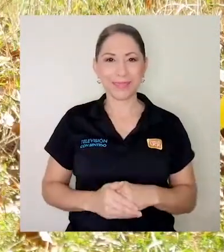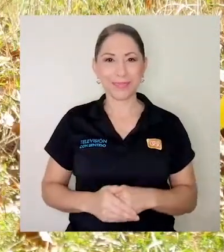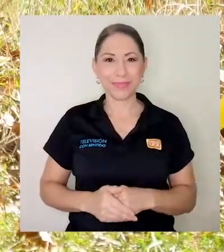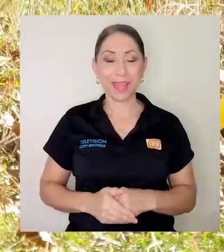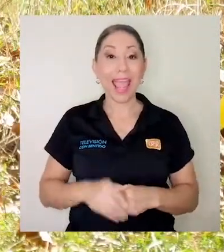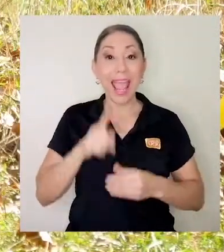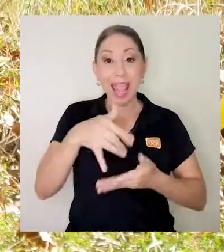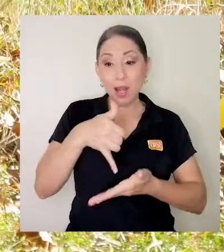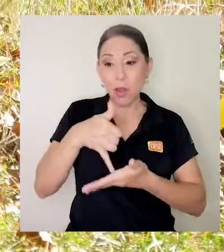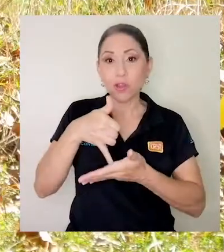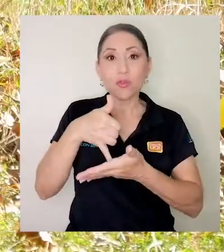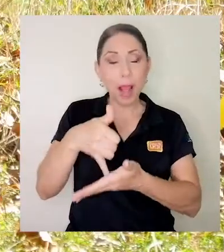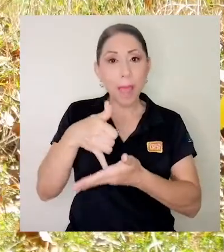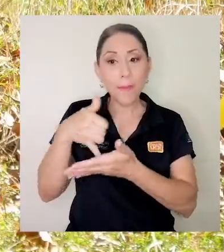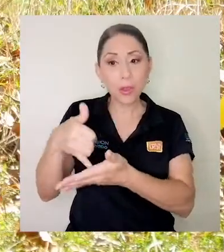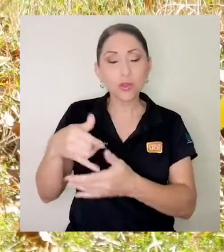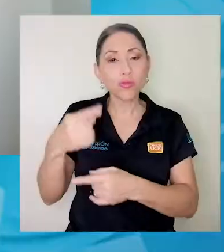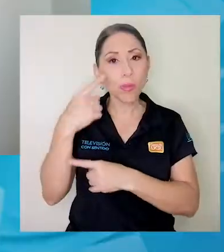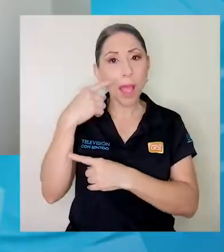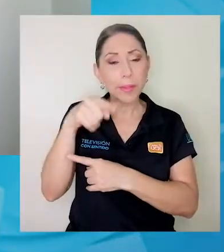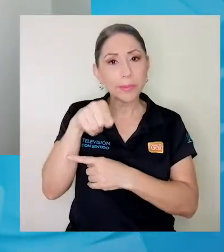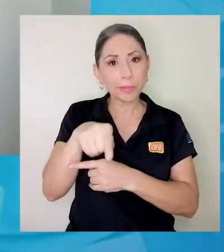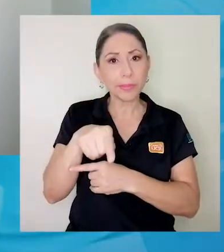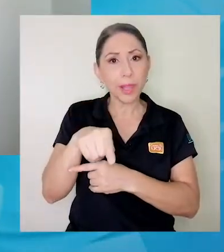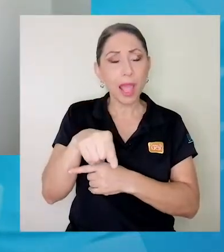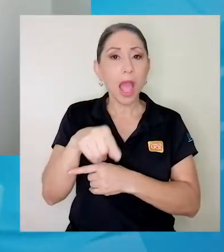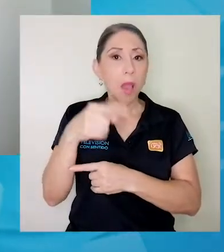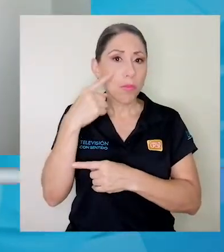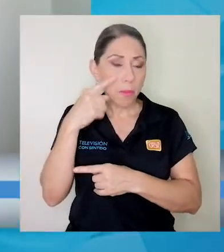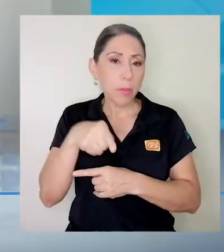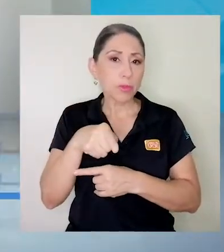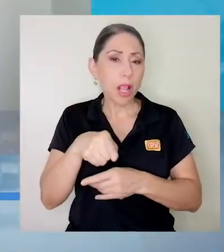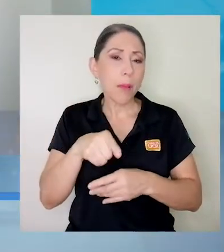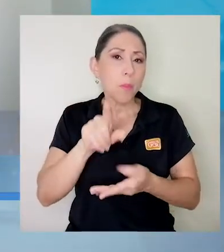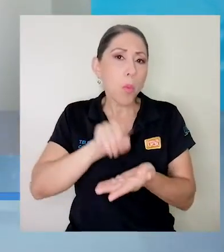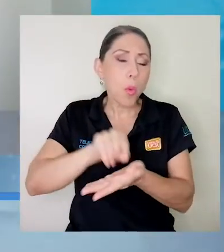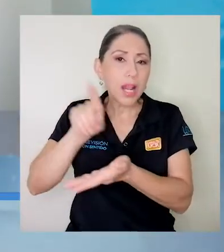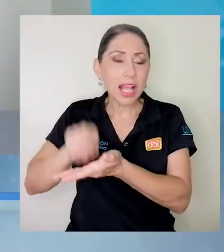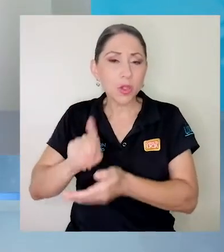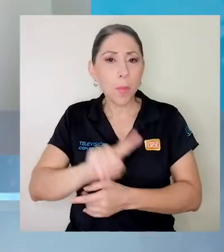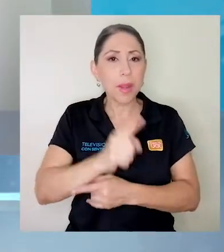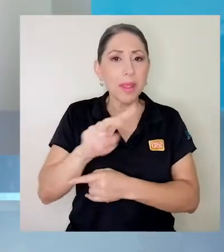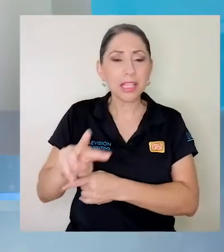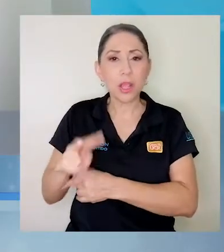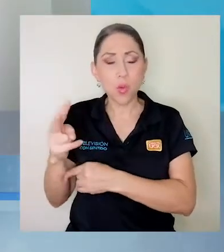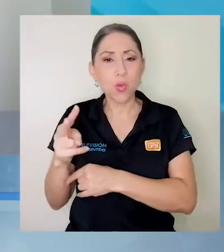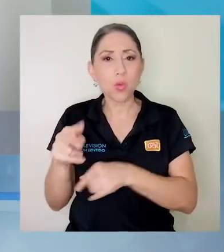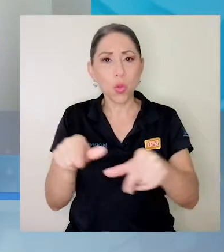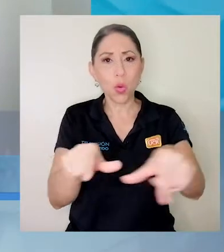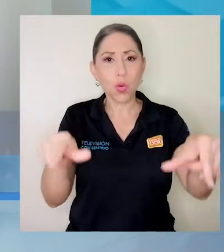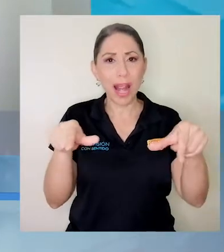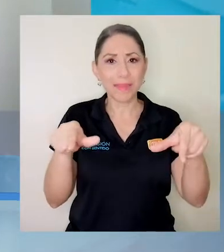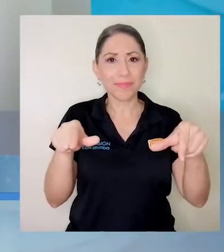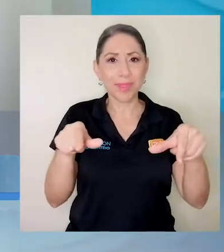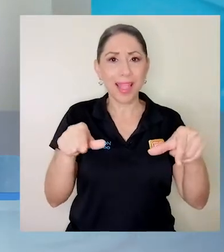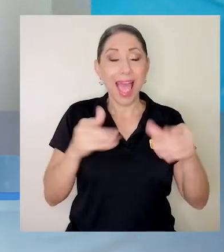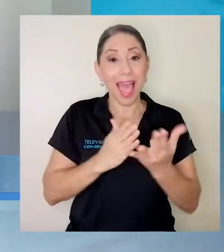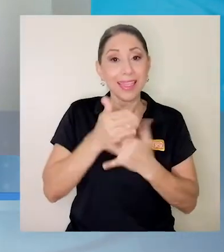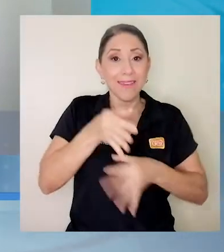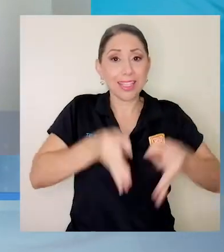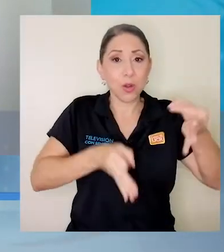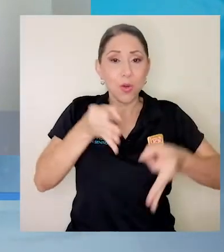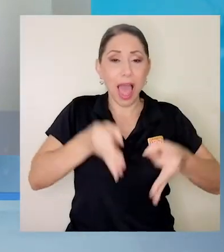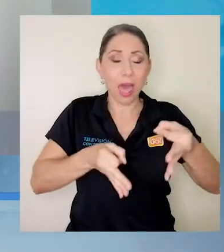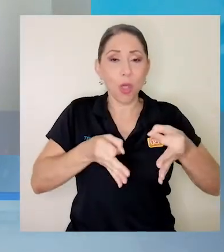Encontramos dentro de los premios la publicación del primer y segundo lugar de cada categoría, tanto del jurado especializado y del jurado popular.